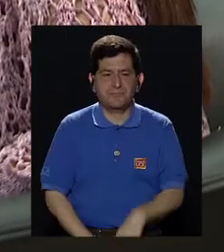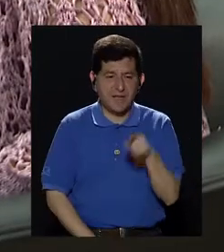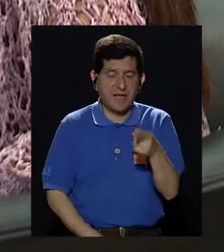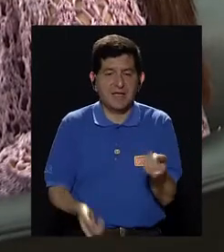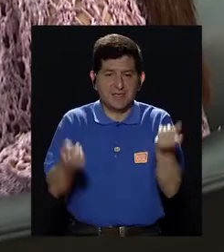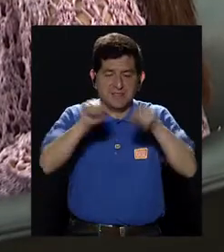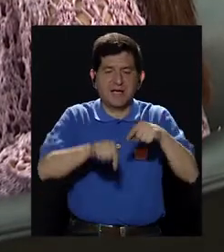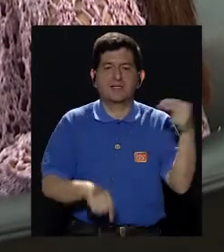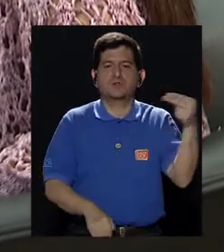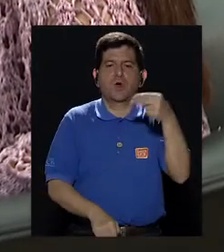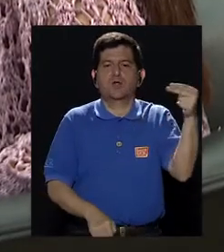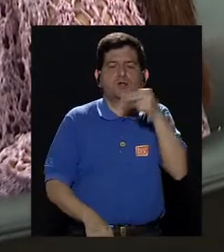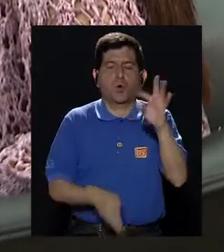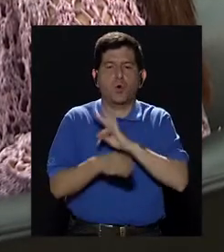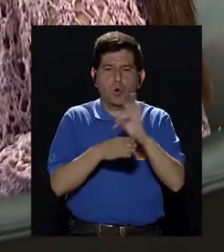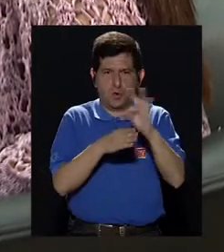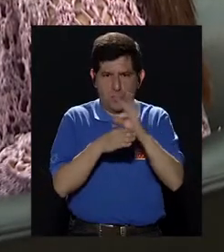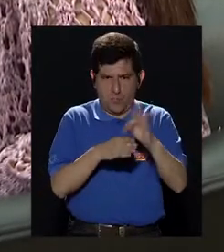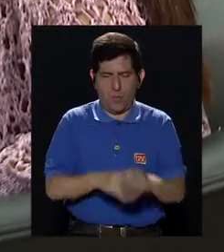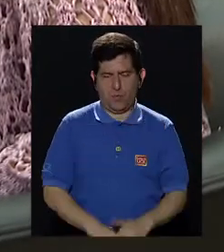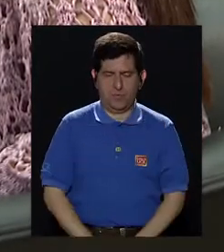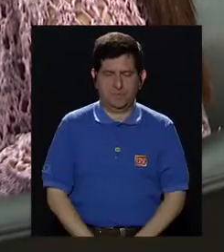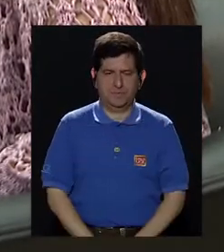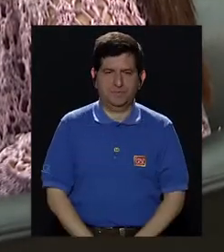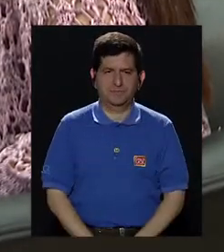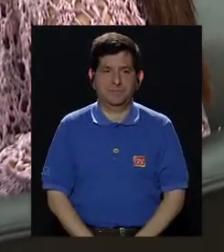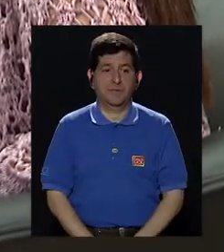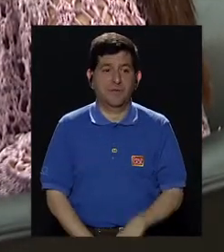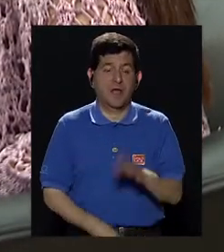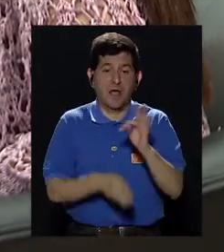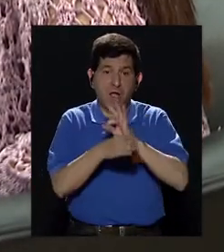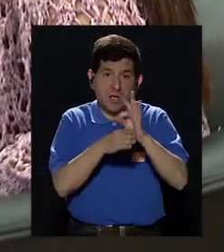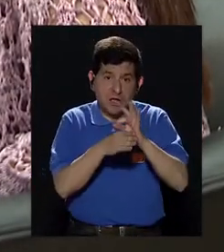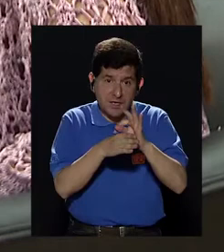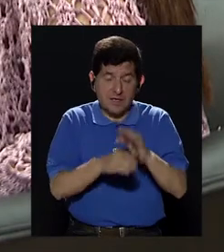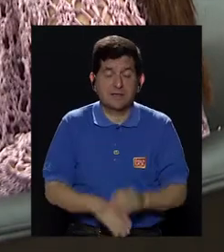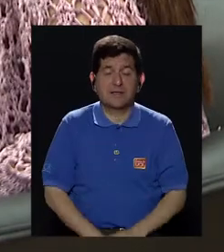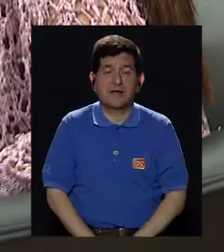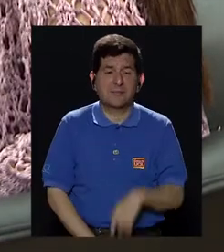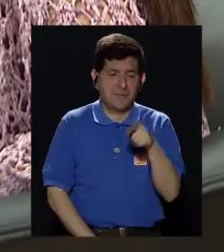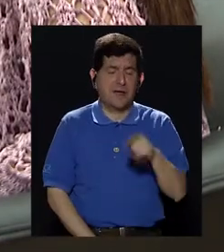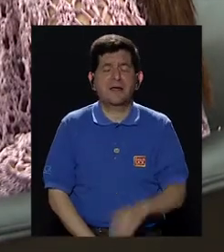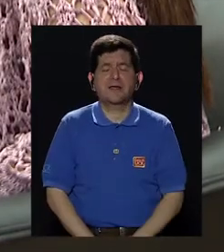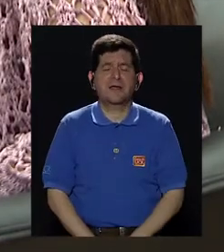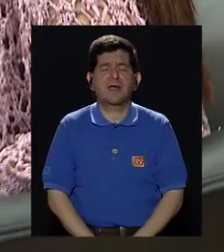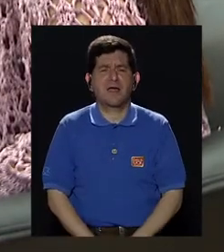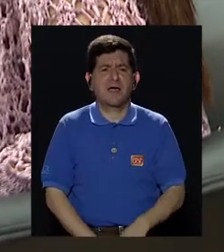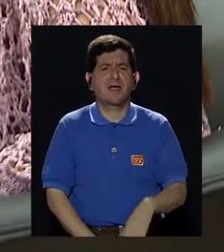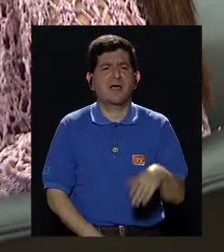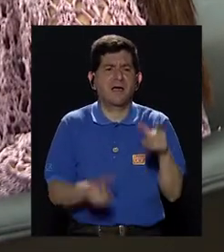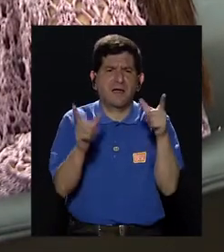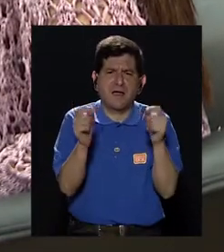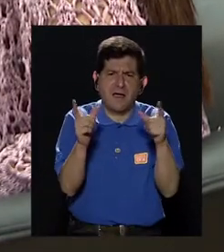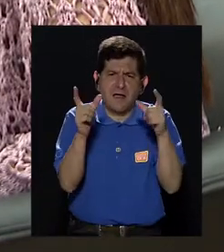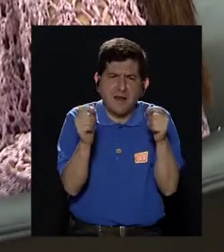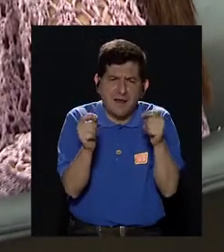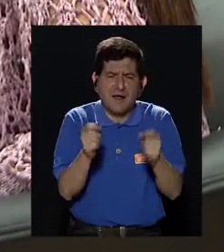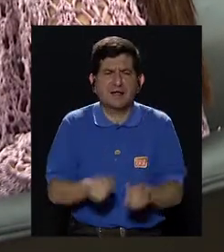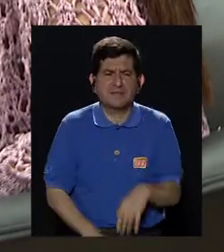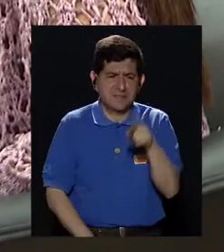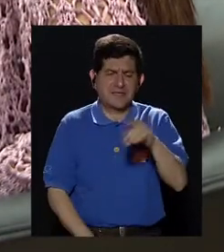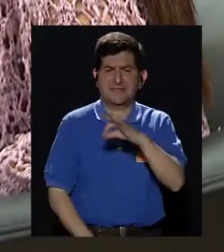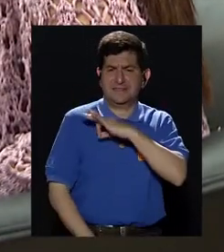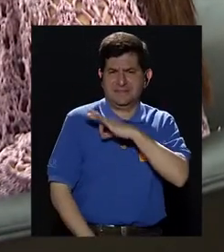hacemos es hormonoterapia, supresión hormonal, porque los tumores de próstata en gran medida se nutren y